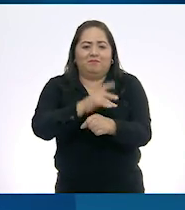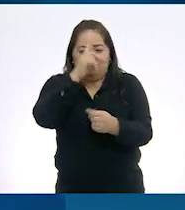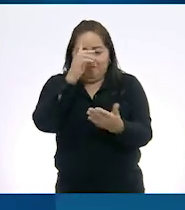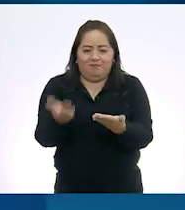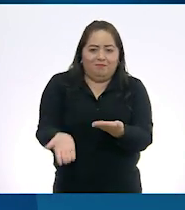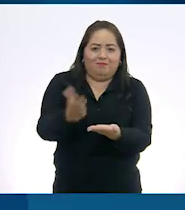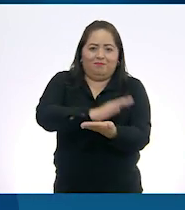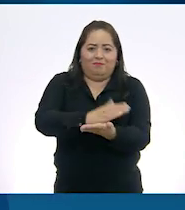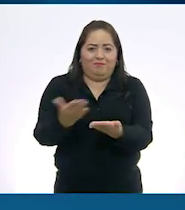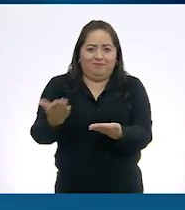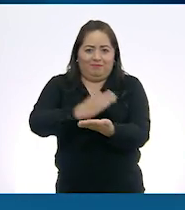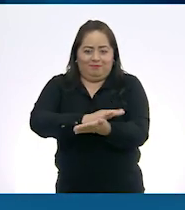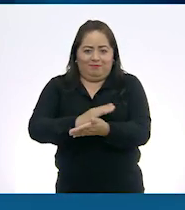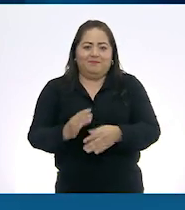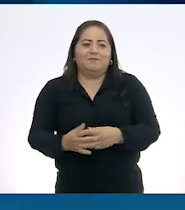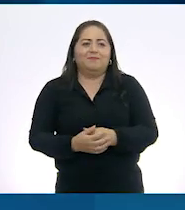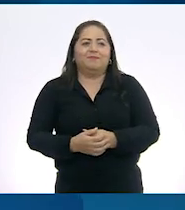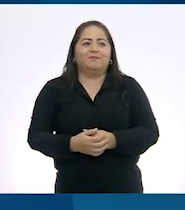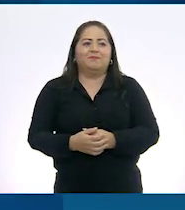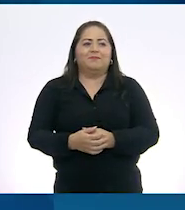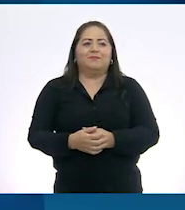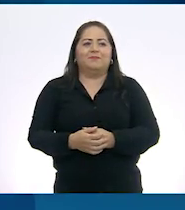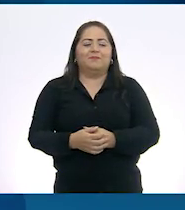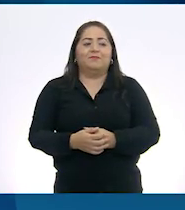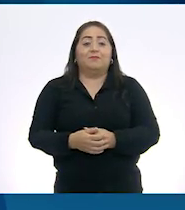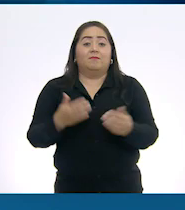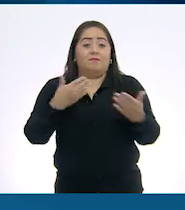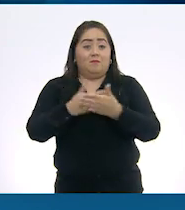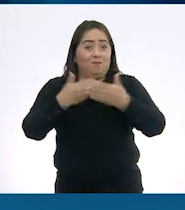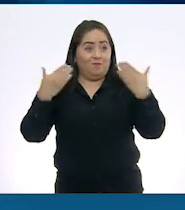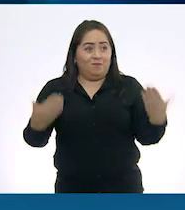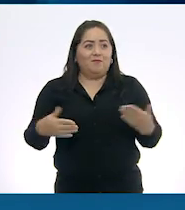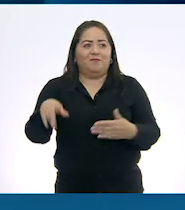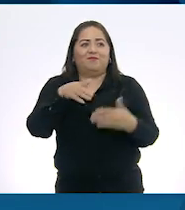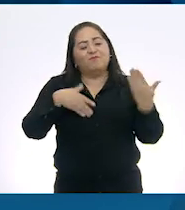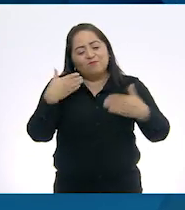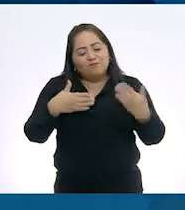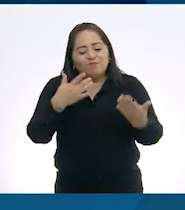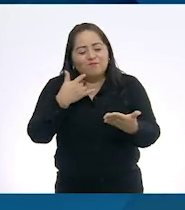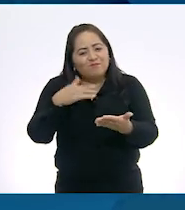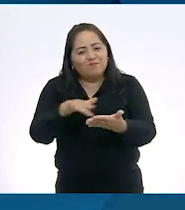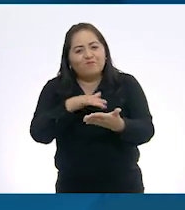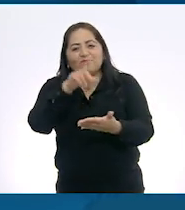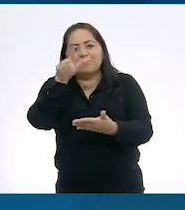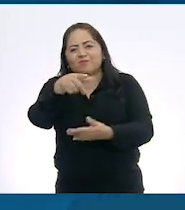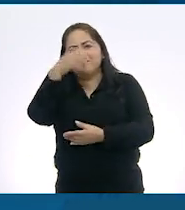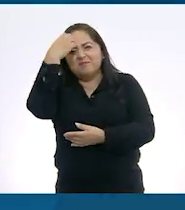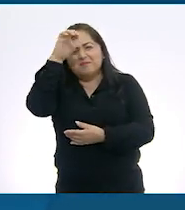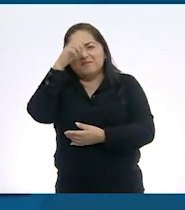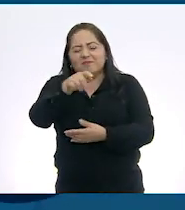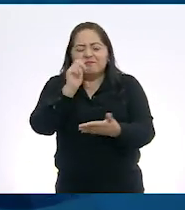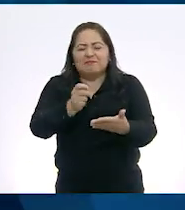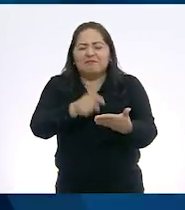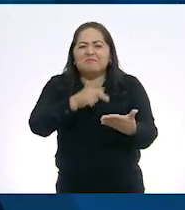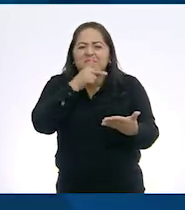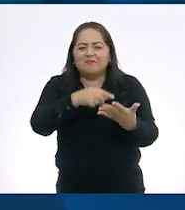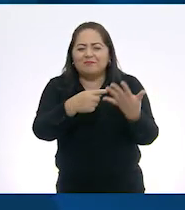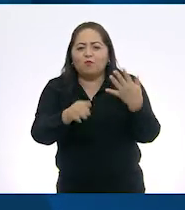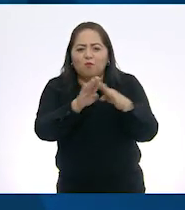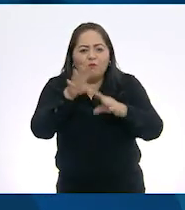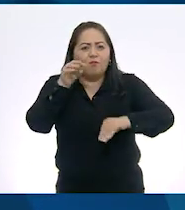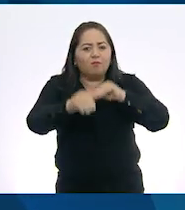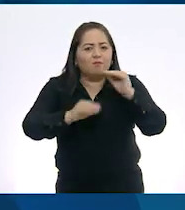encuadernación que se realizó. Y ahora, a disfrutar la lectura y compartir las experiencias que significaron la